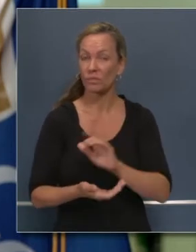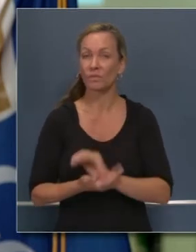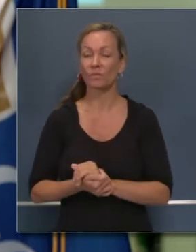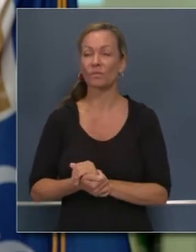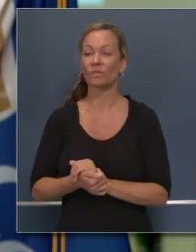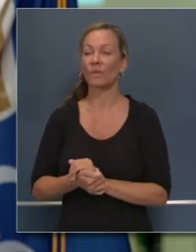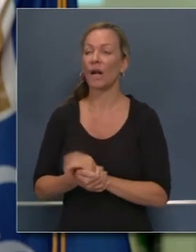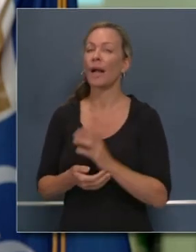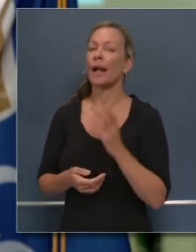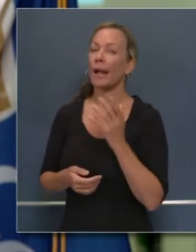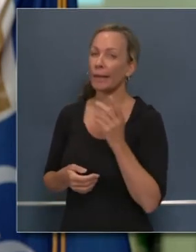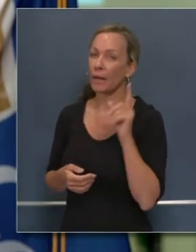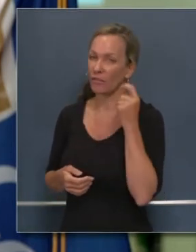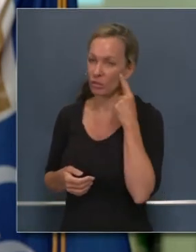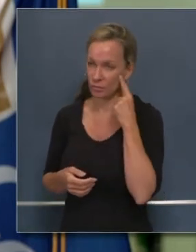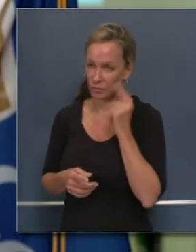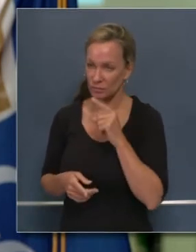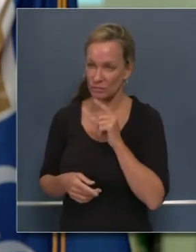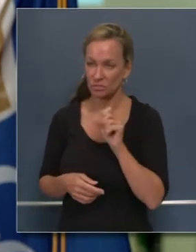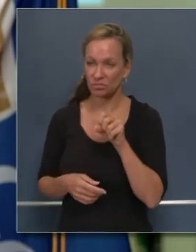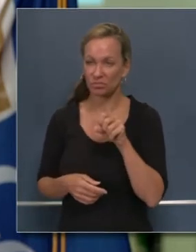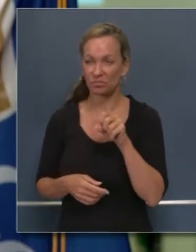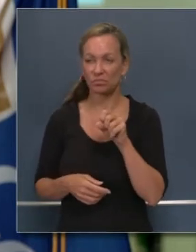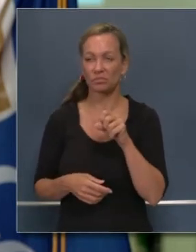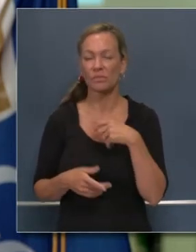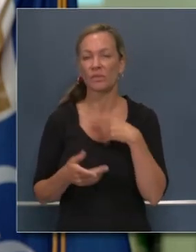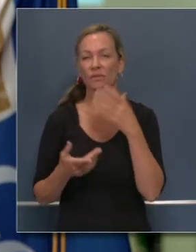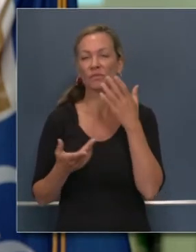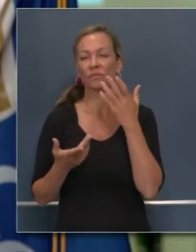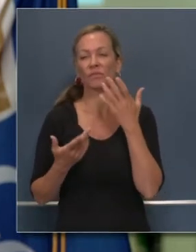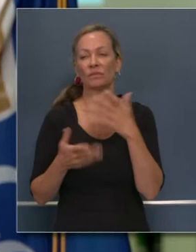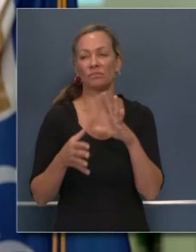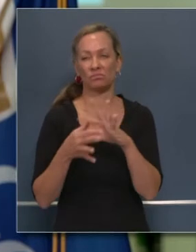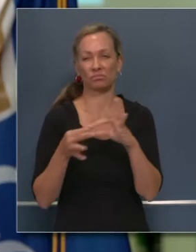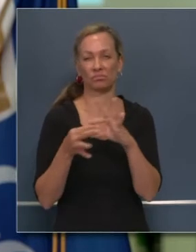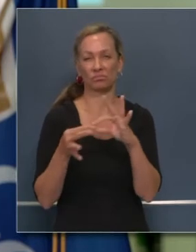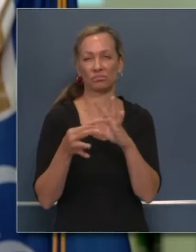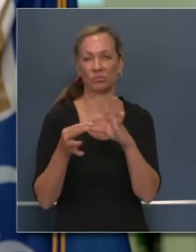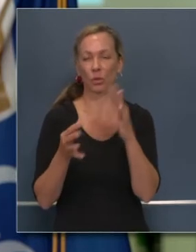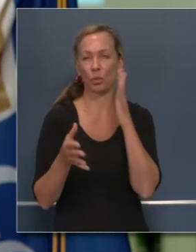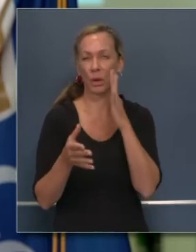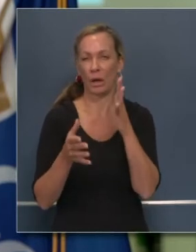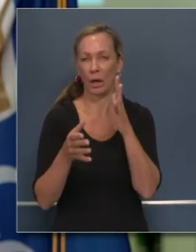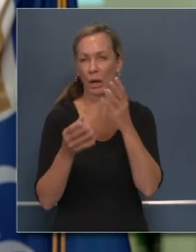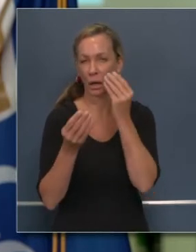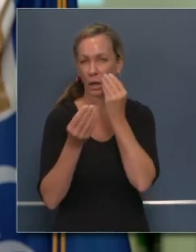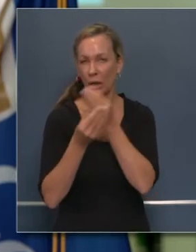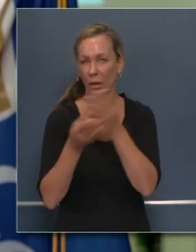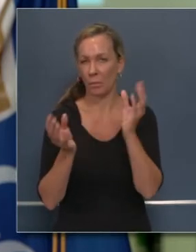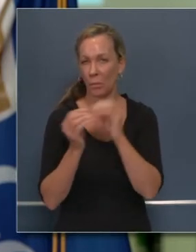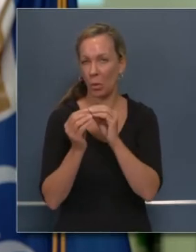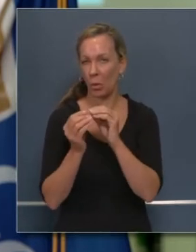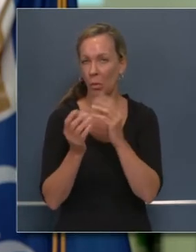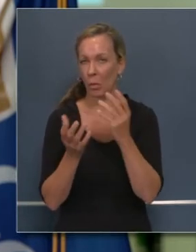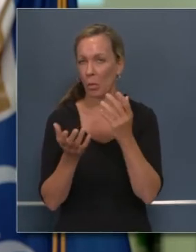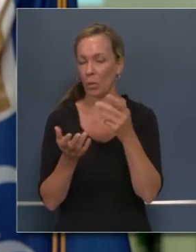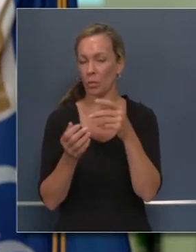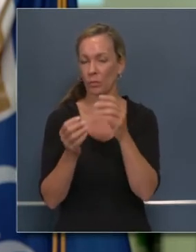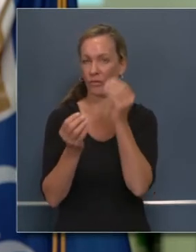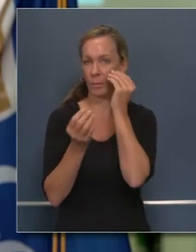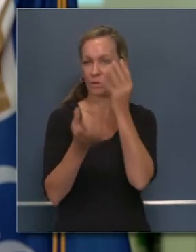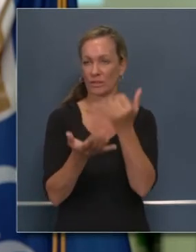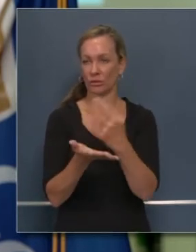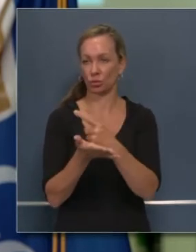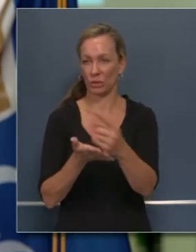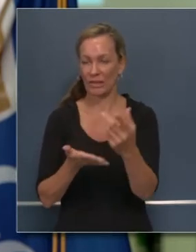saldrán esta semana y responderé la última parte de su pregunta específicamente. cuanto a la primera parte de su pregunta, como usted sabe,